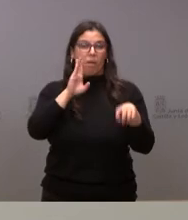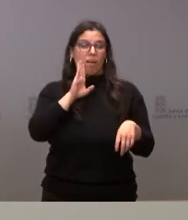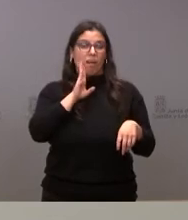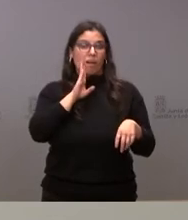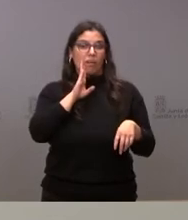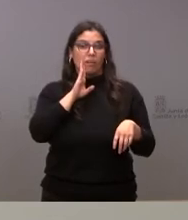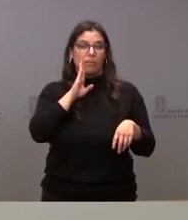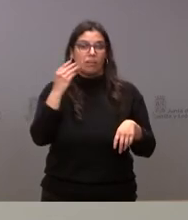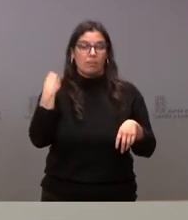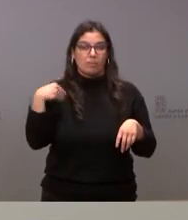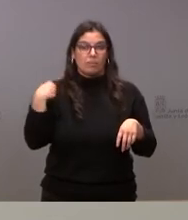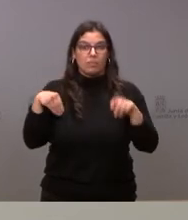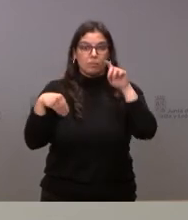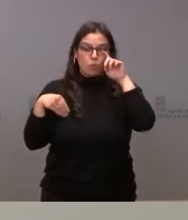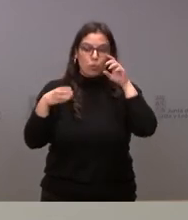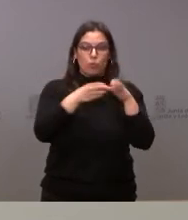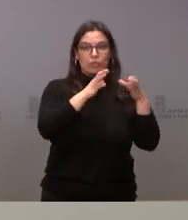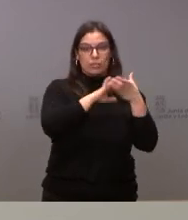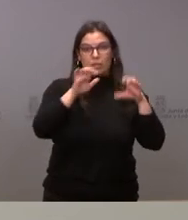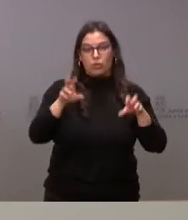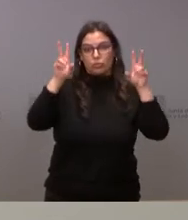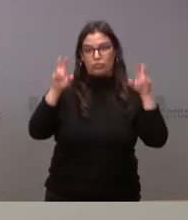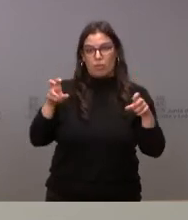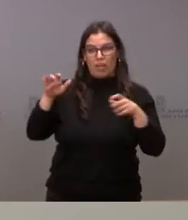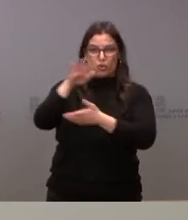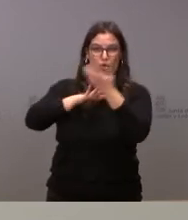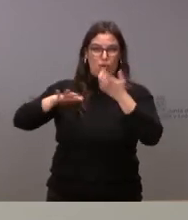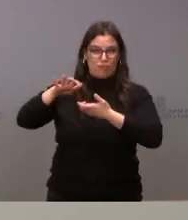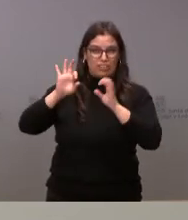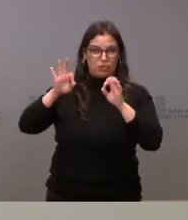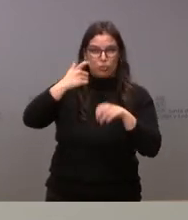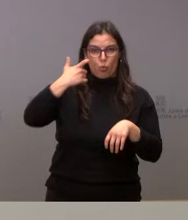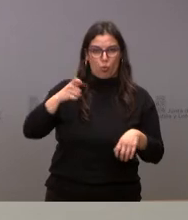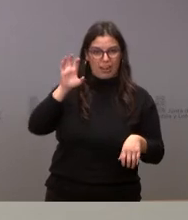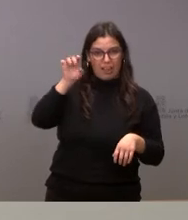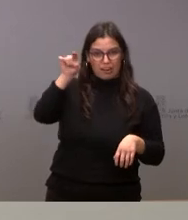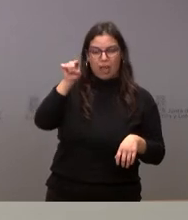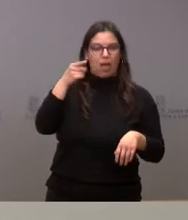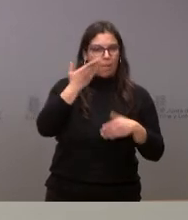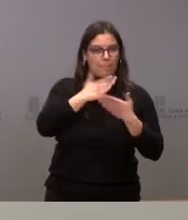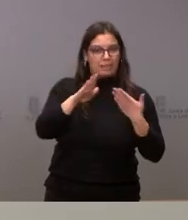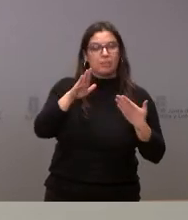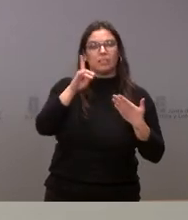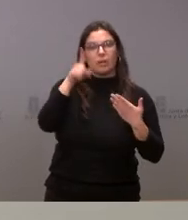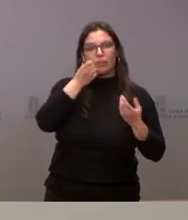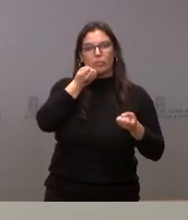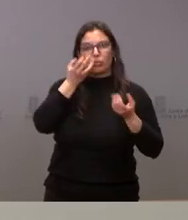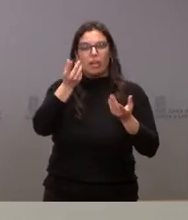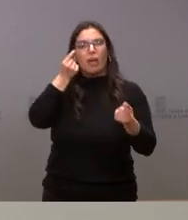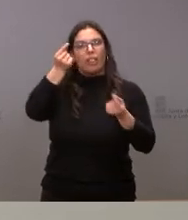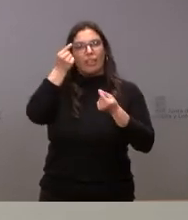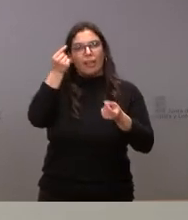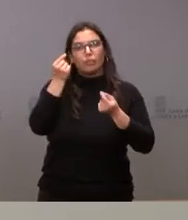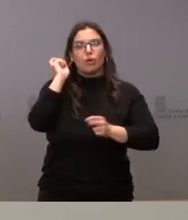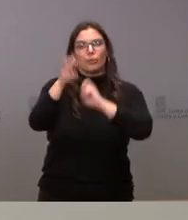respecto de la posición de la Junta de Castilla en relación con el conflicto en Ucrania, es los datos actualizados